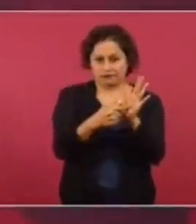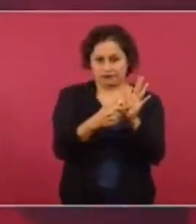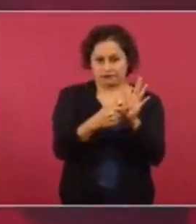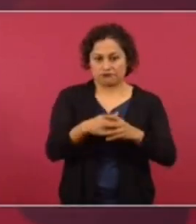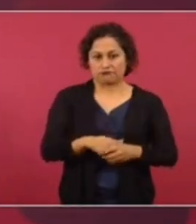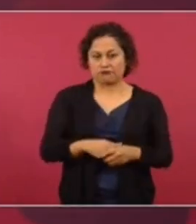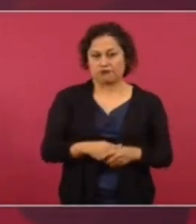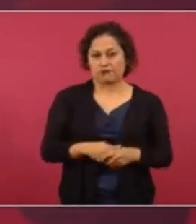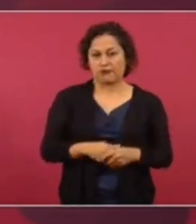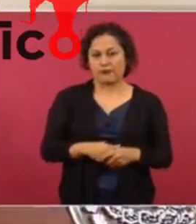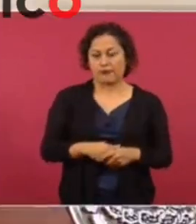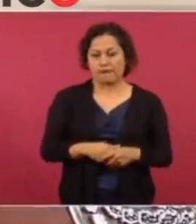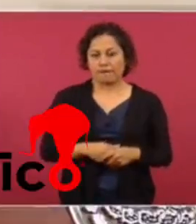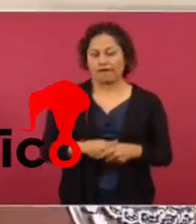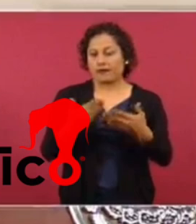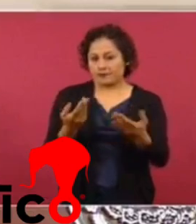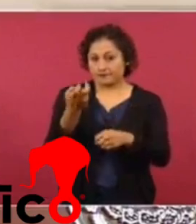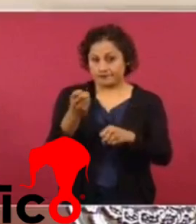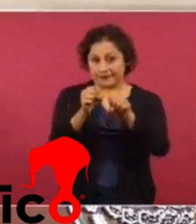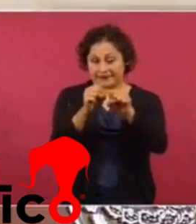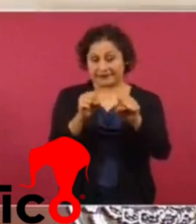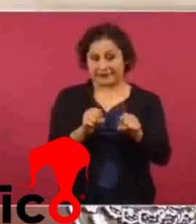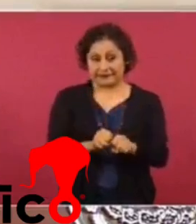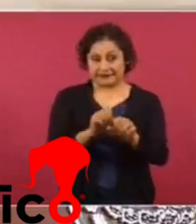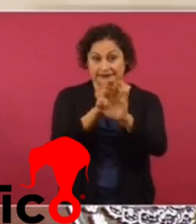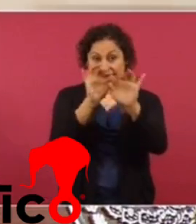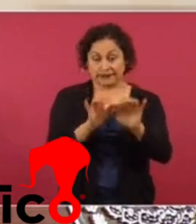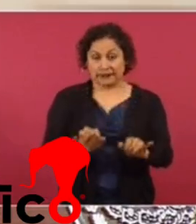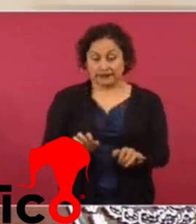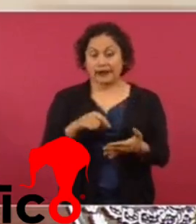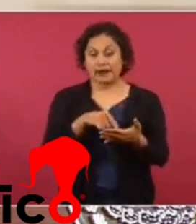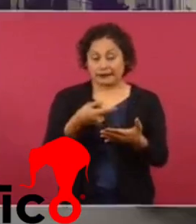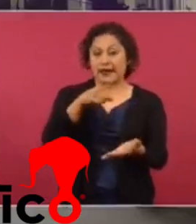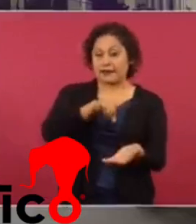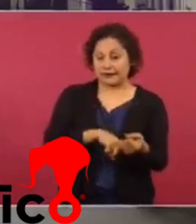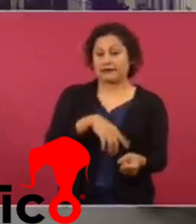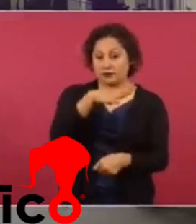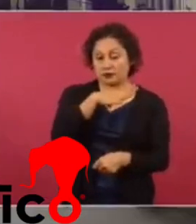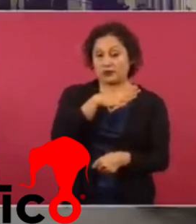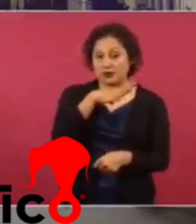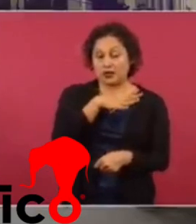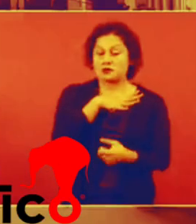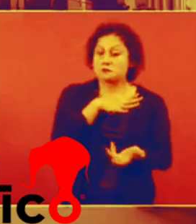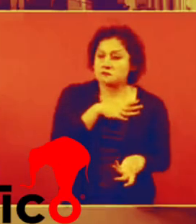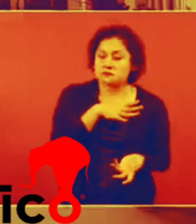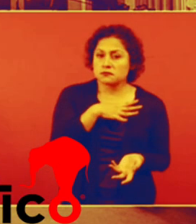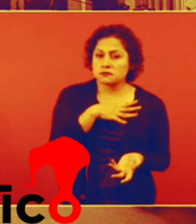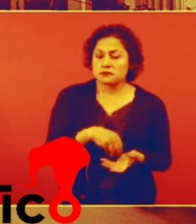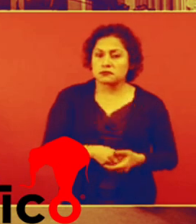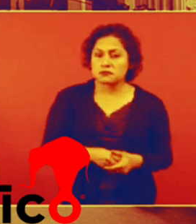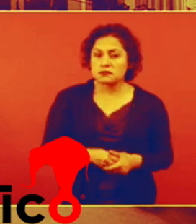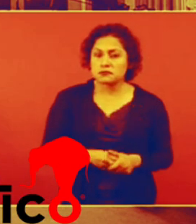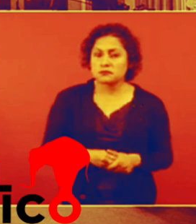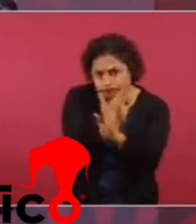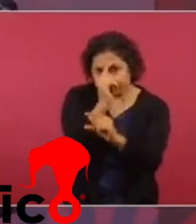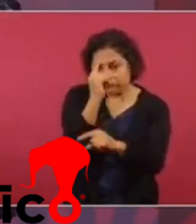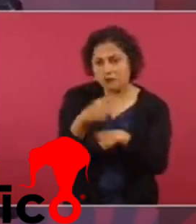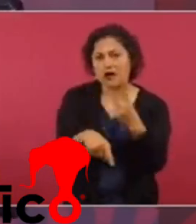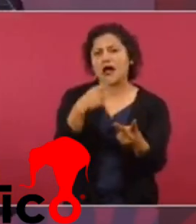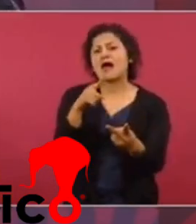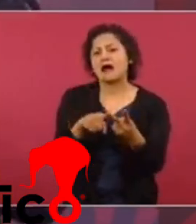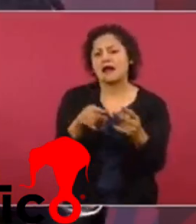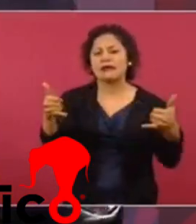que es un sistema que incluye aparatos para espiar,